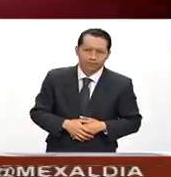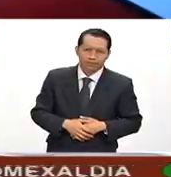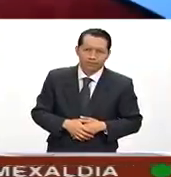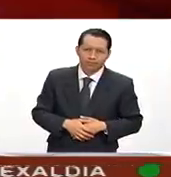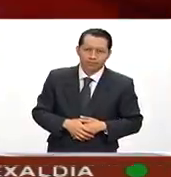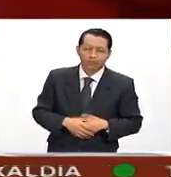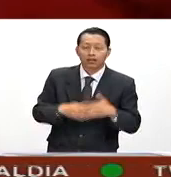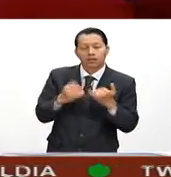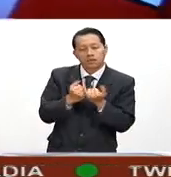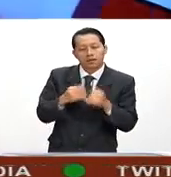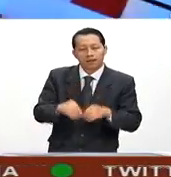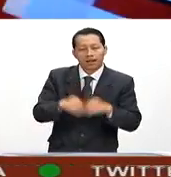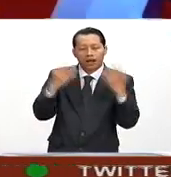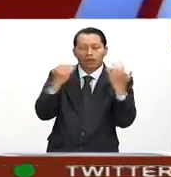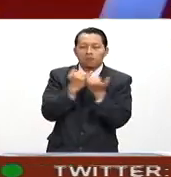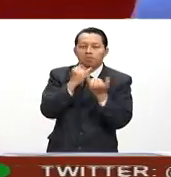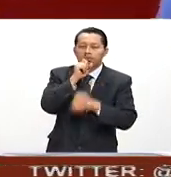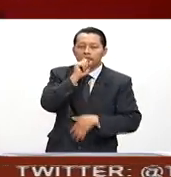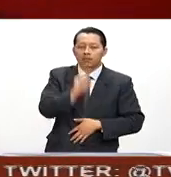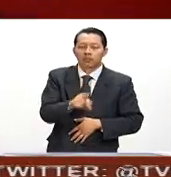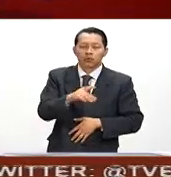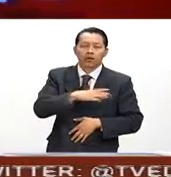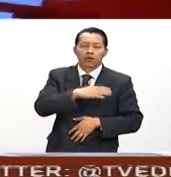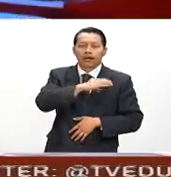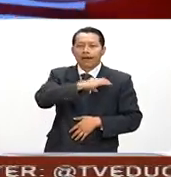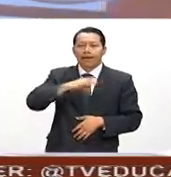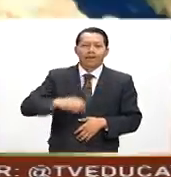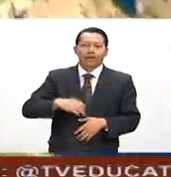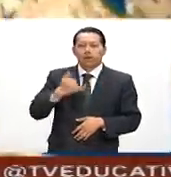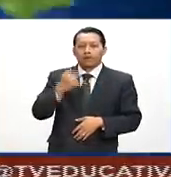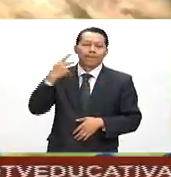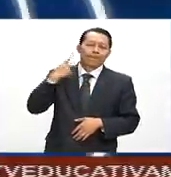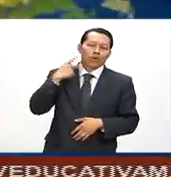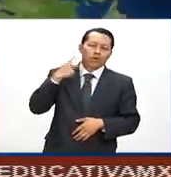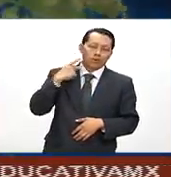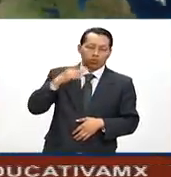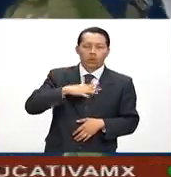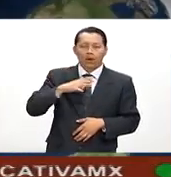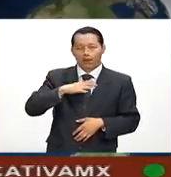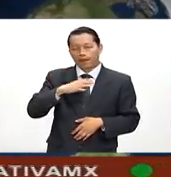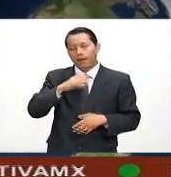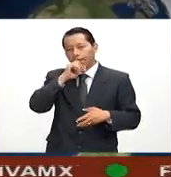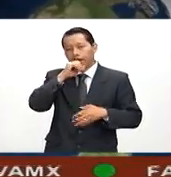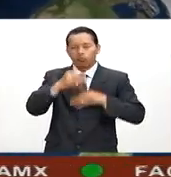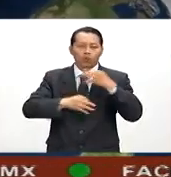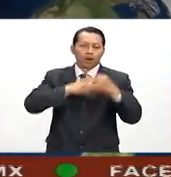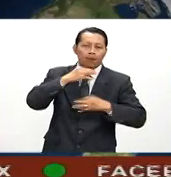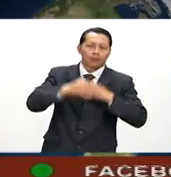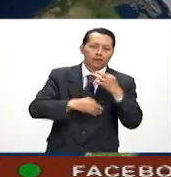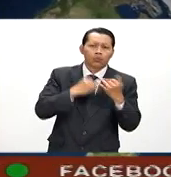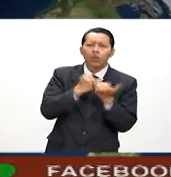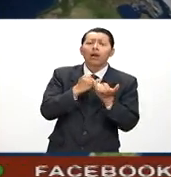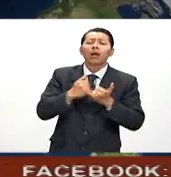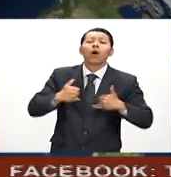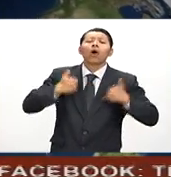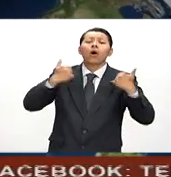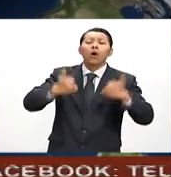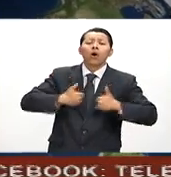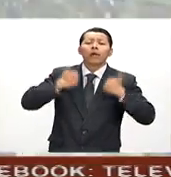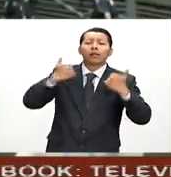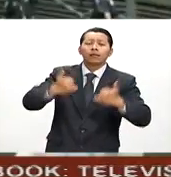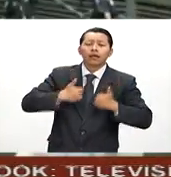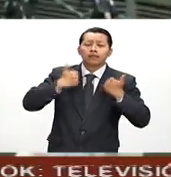Y como era de esperarse, no solo los candidatos y políticos están en campaña, también los jóvenes, sobre todo los jóvenes, están